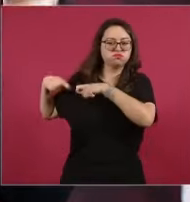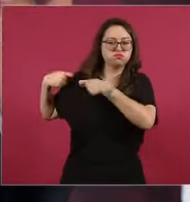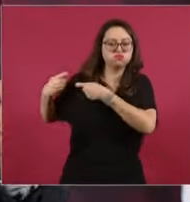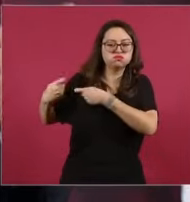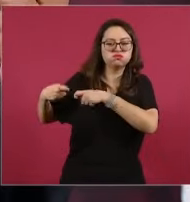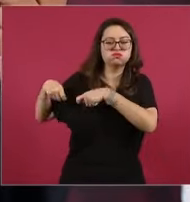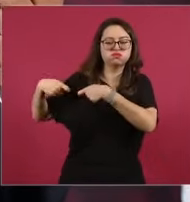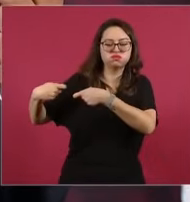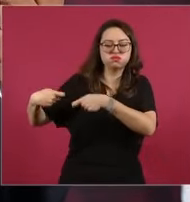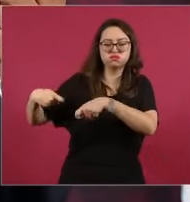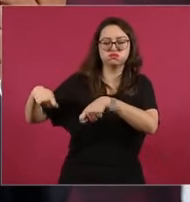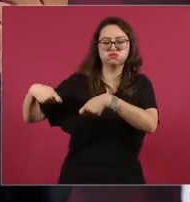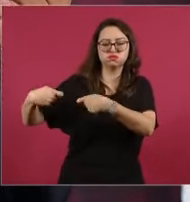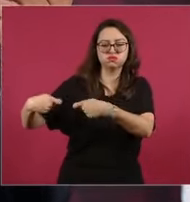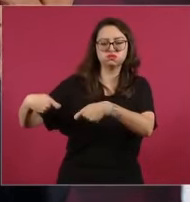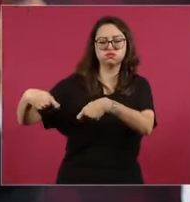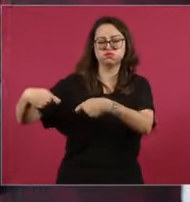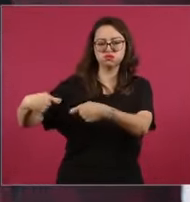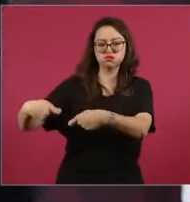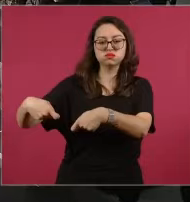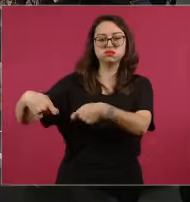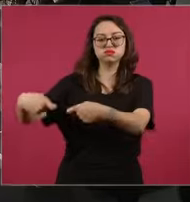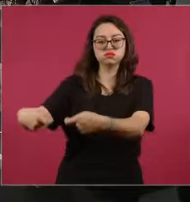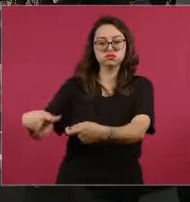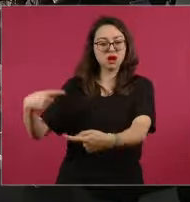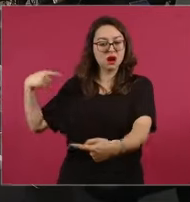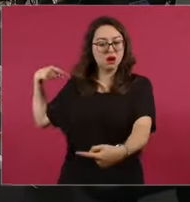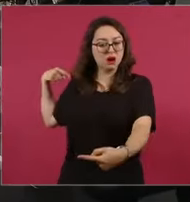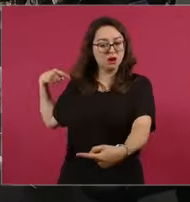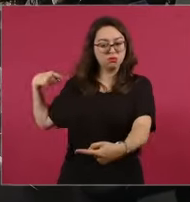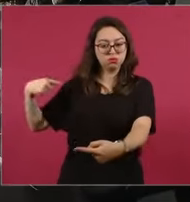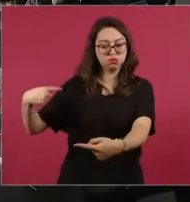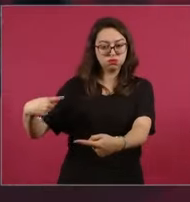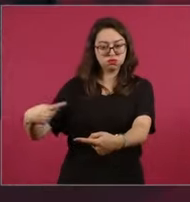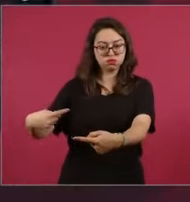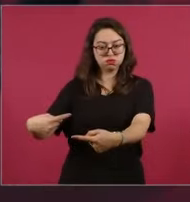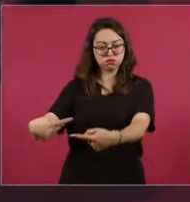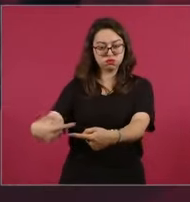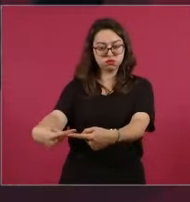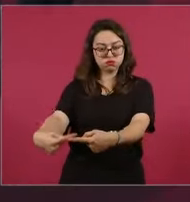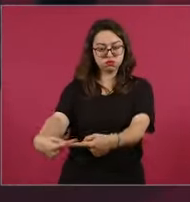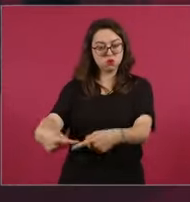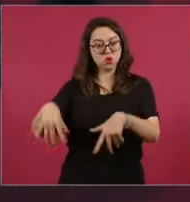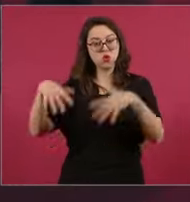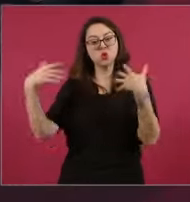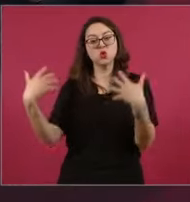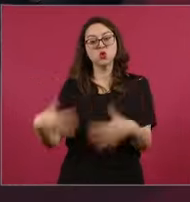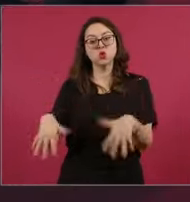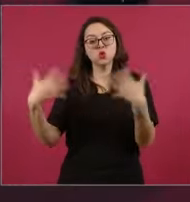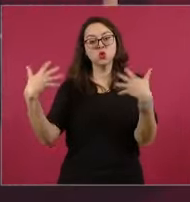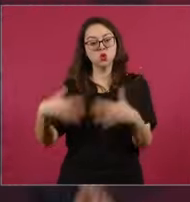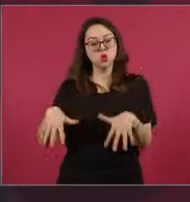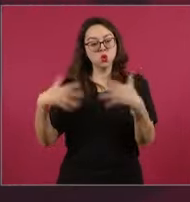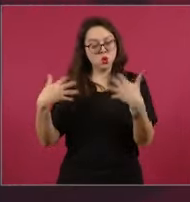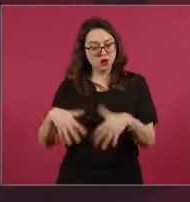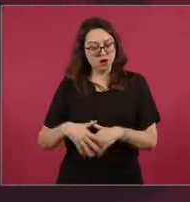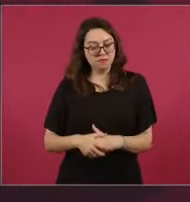lejos, que se origina del florecimiento de grandes civilizaciones?